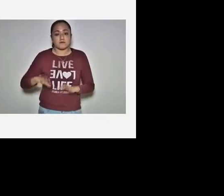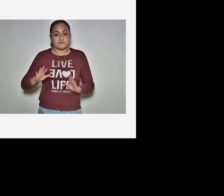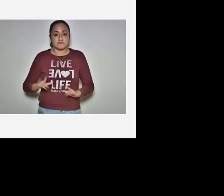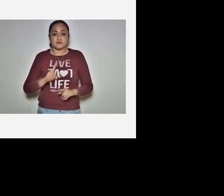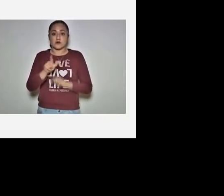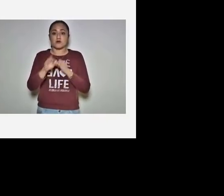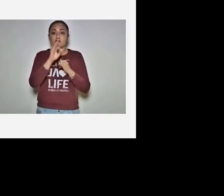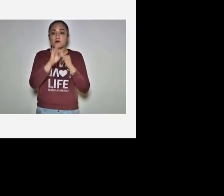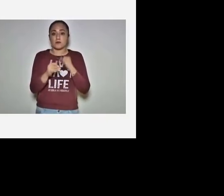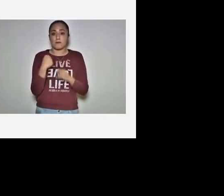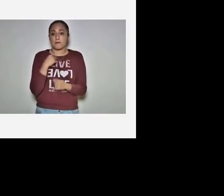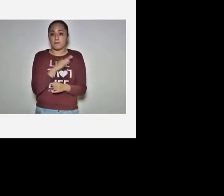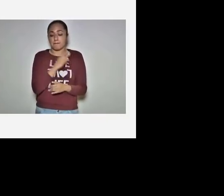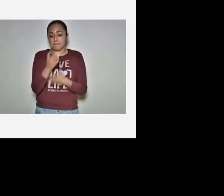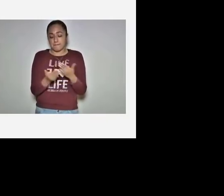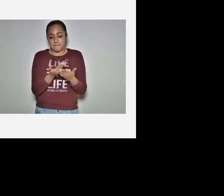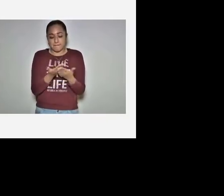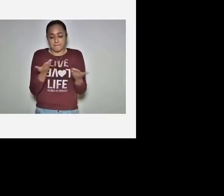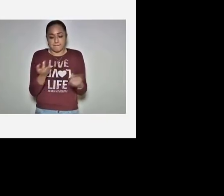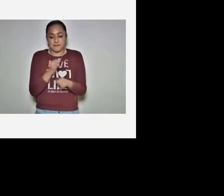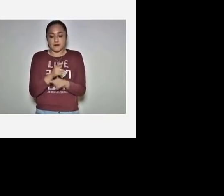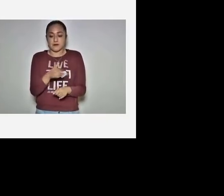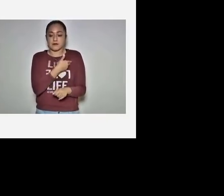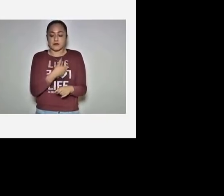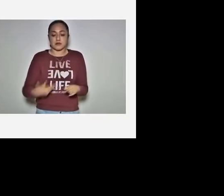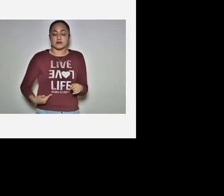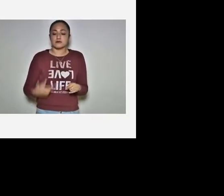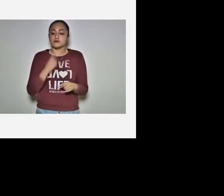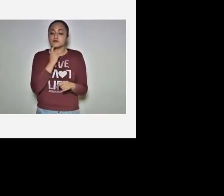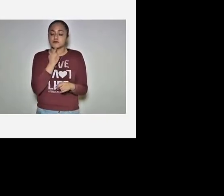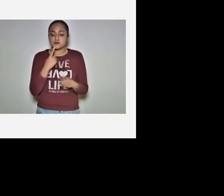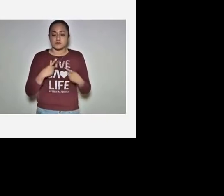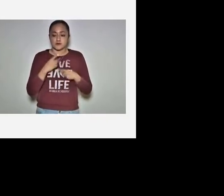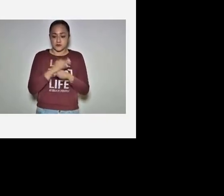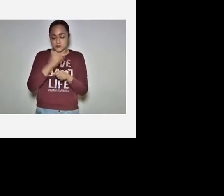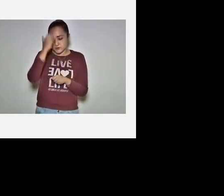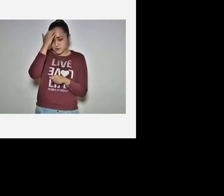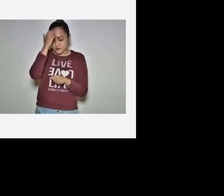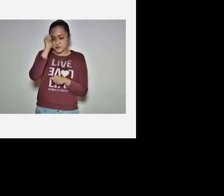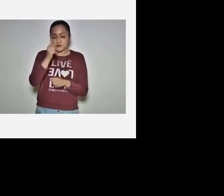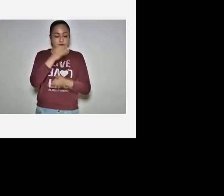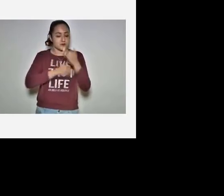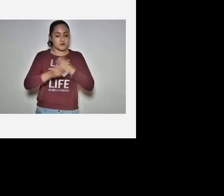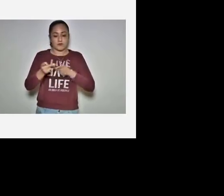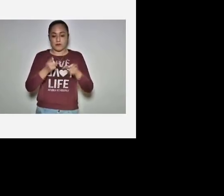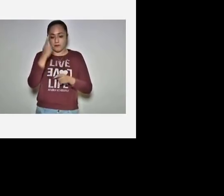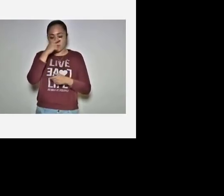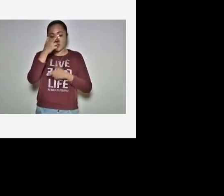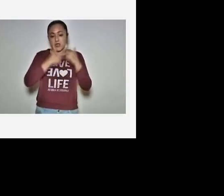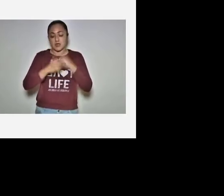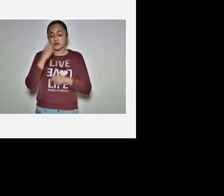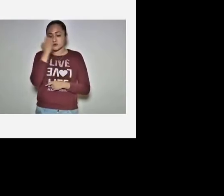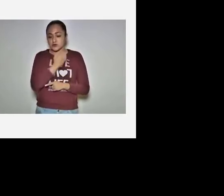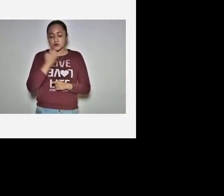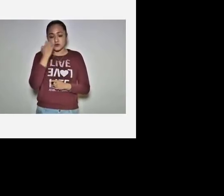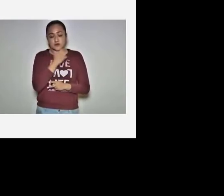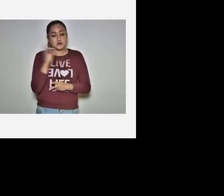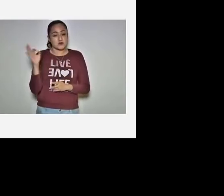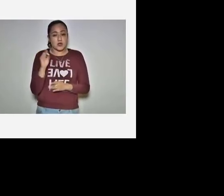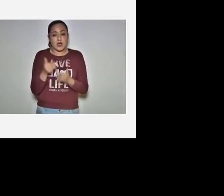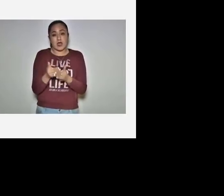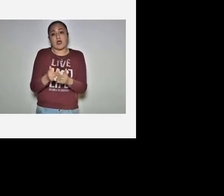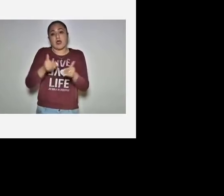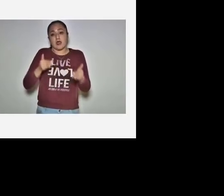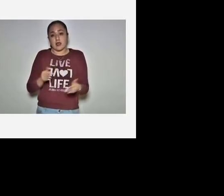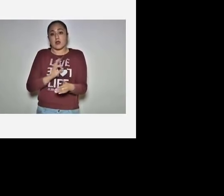Y finalmente, si me lo permite, pues el presidente de la República da a conocer que pues todo se prepara para un regreso a clases, inclusive un